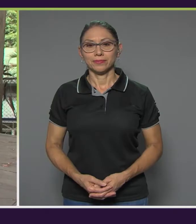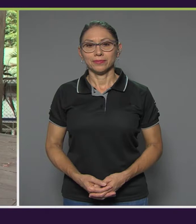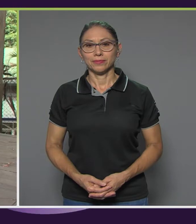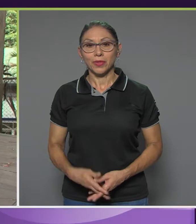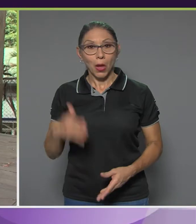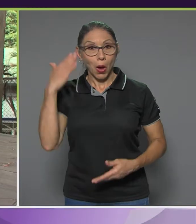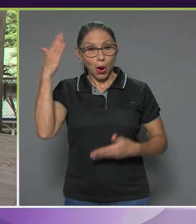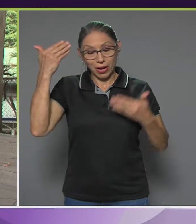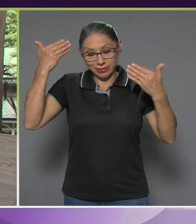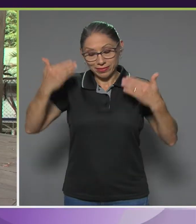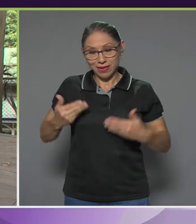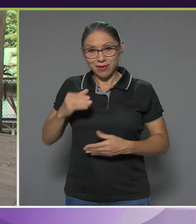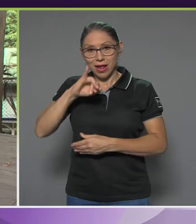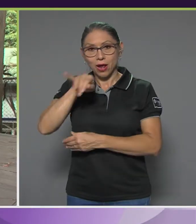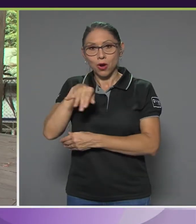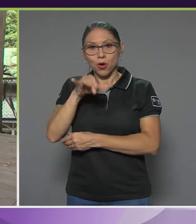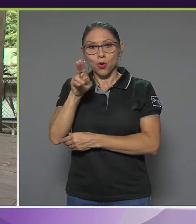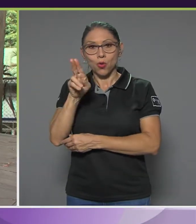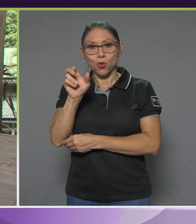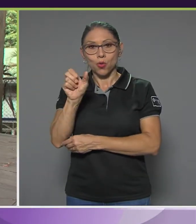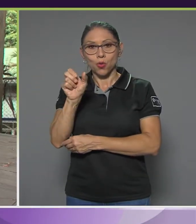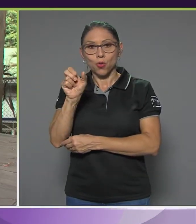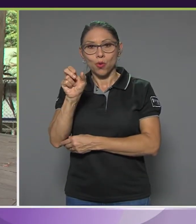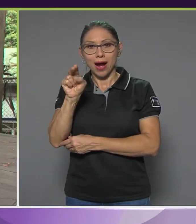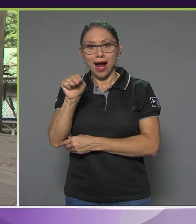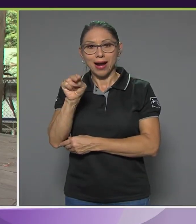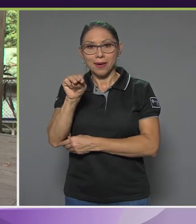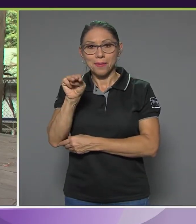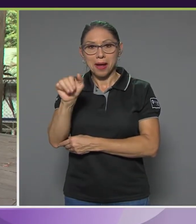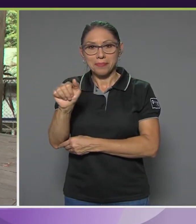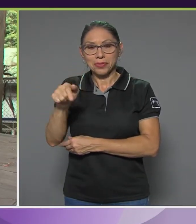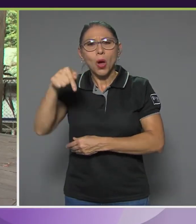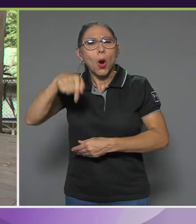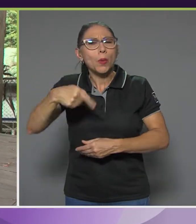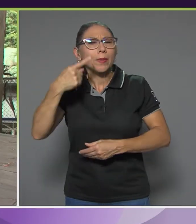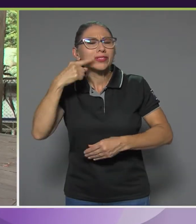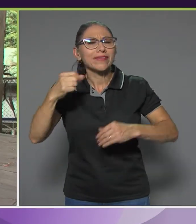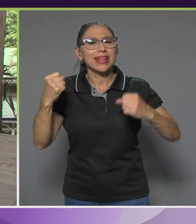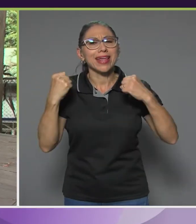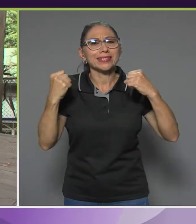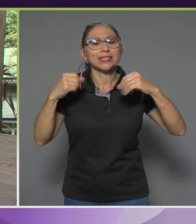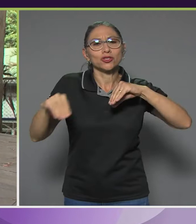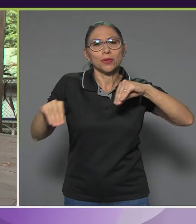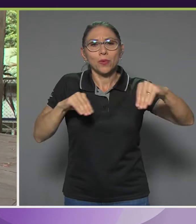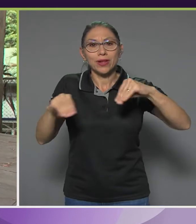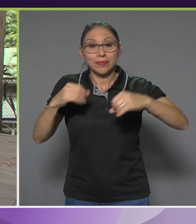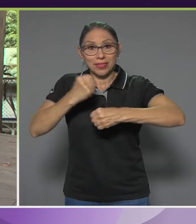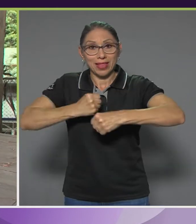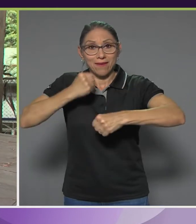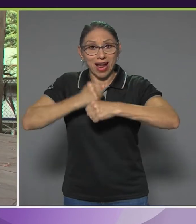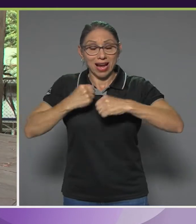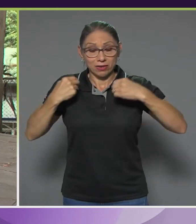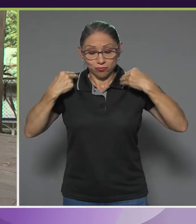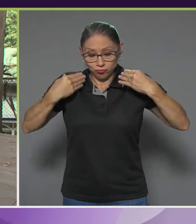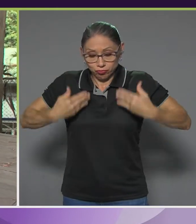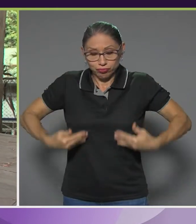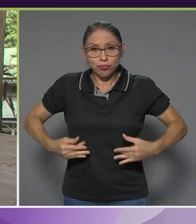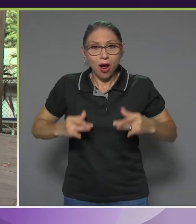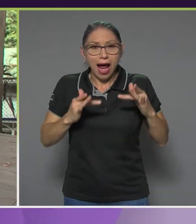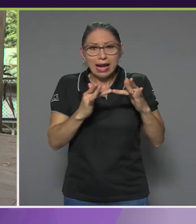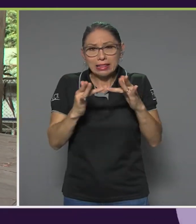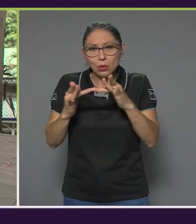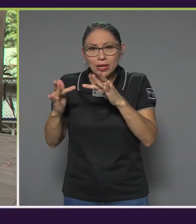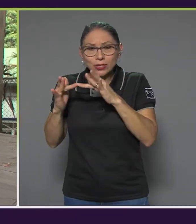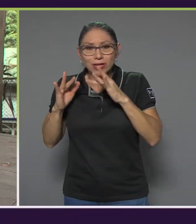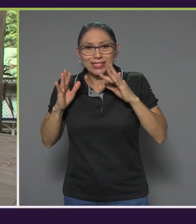Hola, les habla Juanma, hoy vamos a ver unos ejercicios de movilidad para trabajar todo lo que son las articulaciones y todo lo que es cambio de posturas,